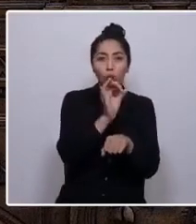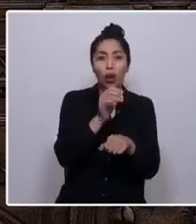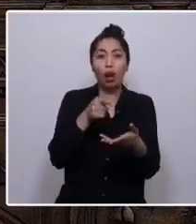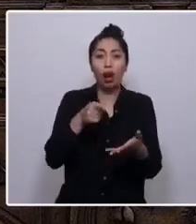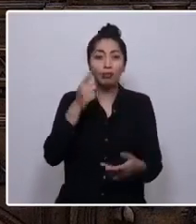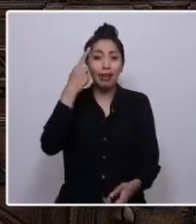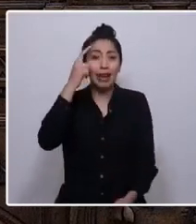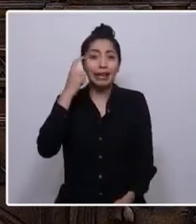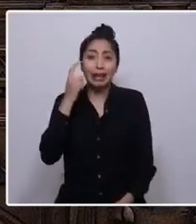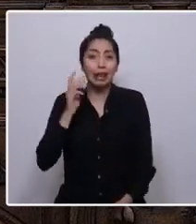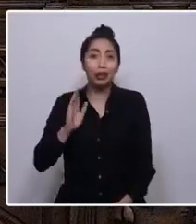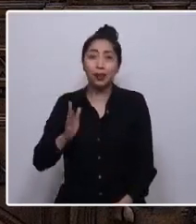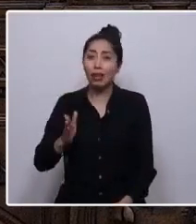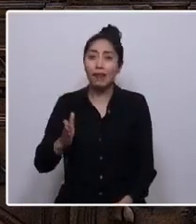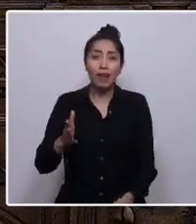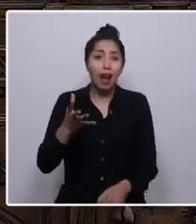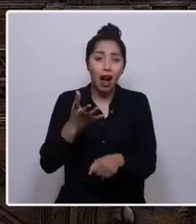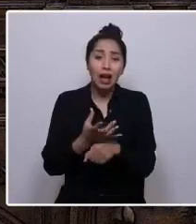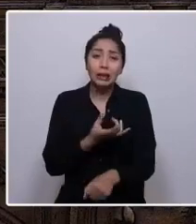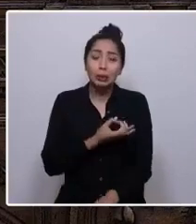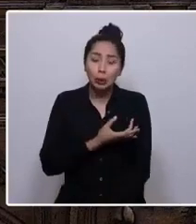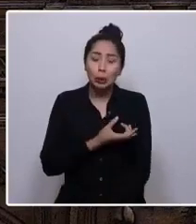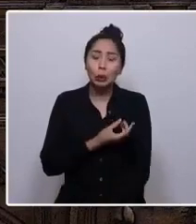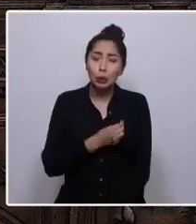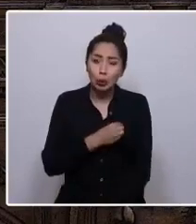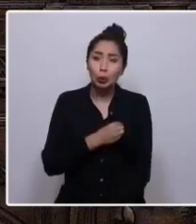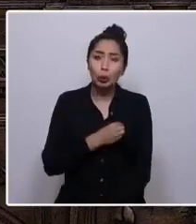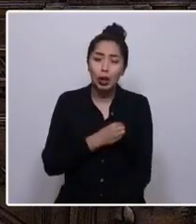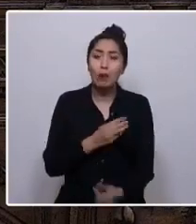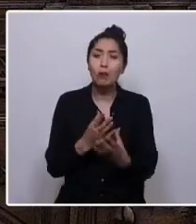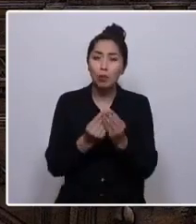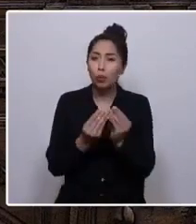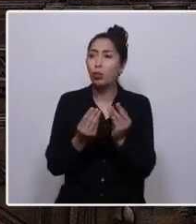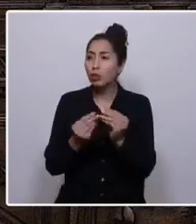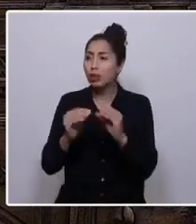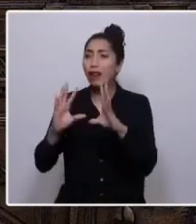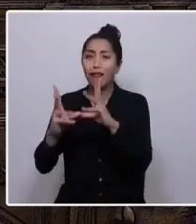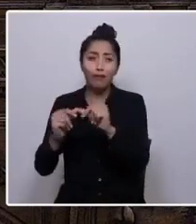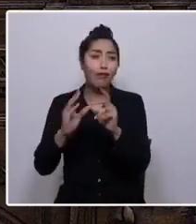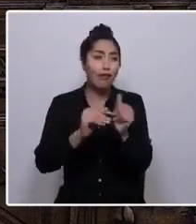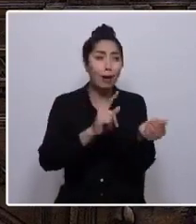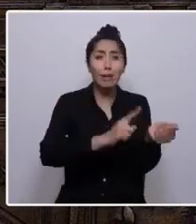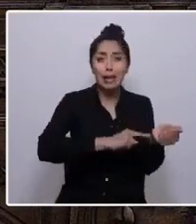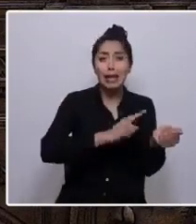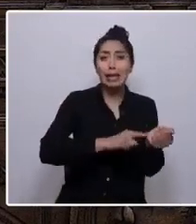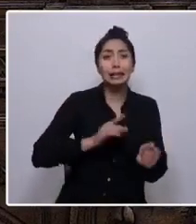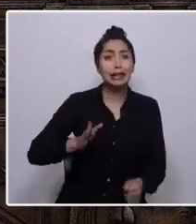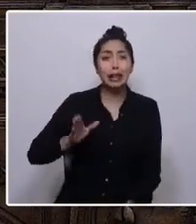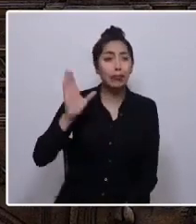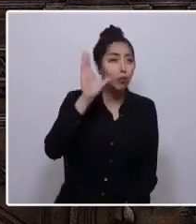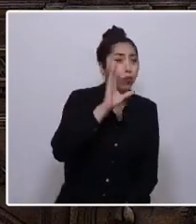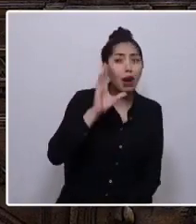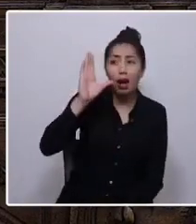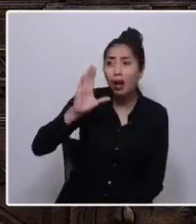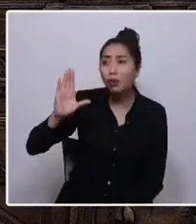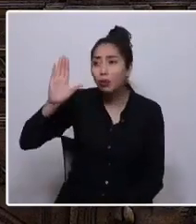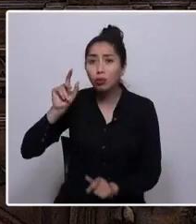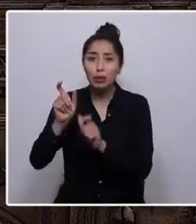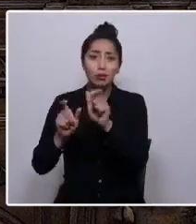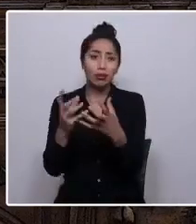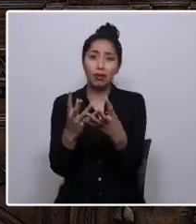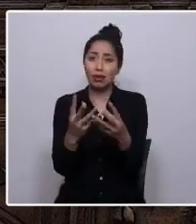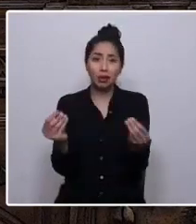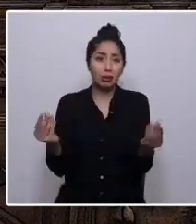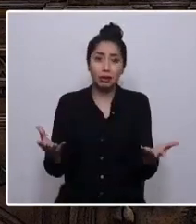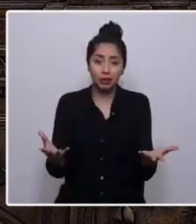Heridas aún abiertas porque son muchas las familias que siguen buscando a sus desaparecidos. Porque son muchas